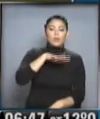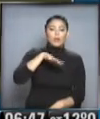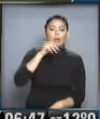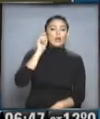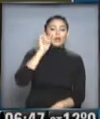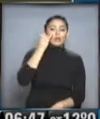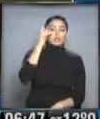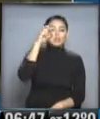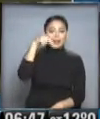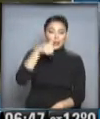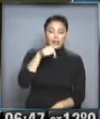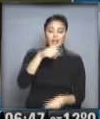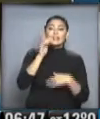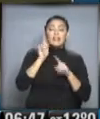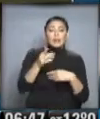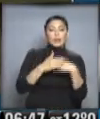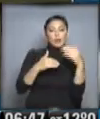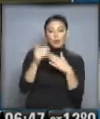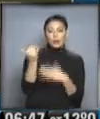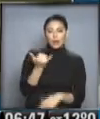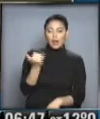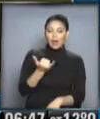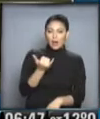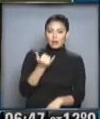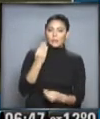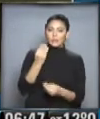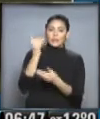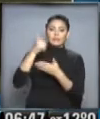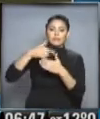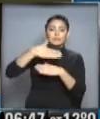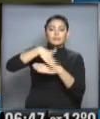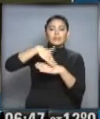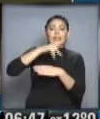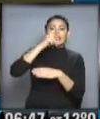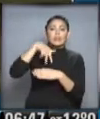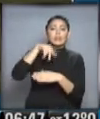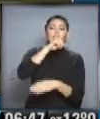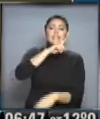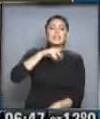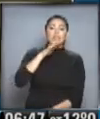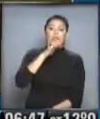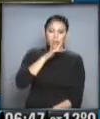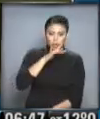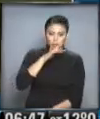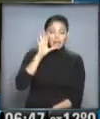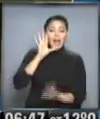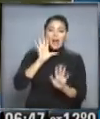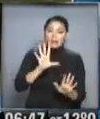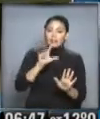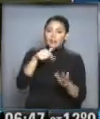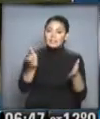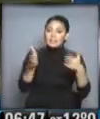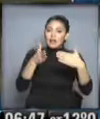Se están realizando obras también en un paso a nivel que está ubicado en el kilómetro 114. Atención que está